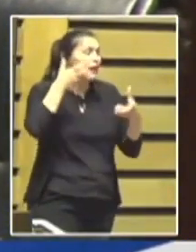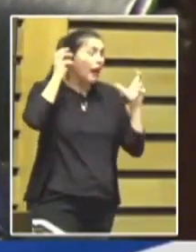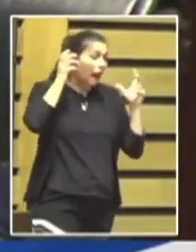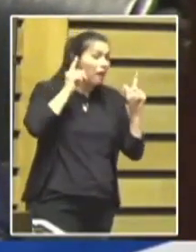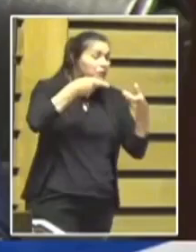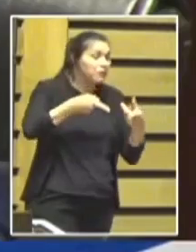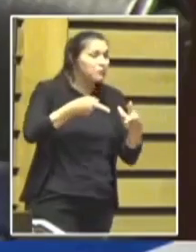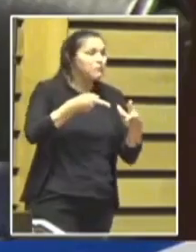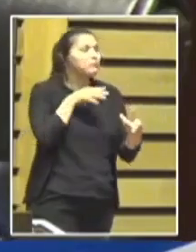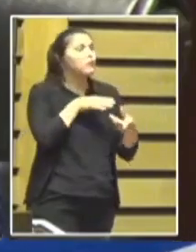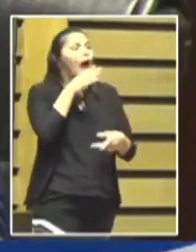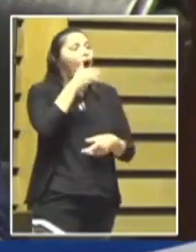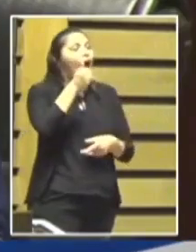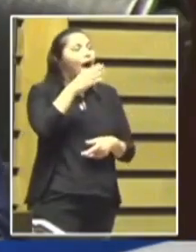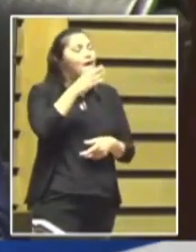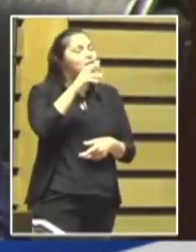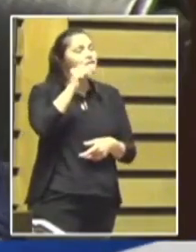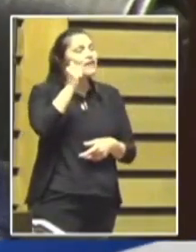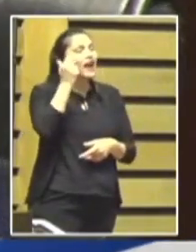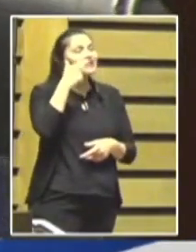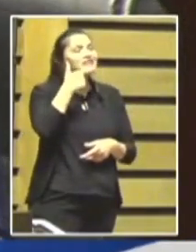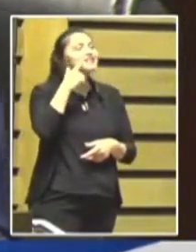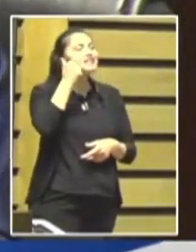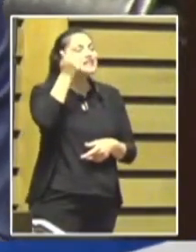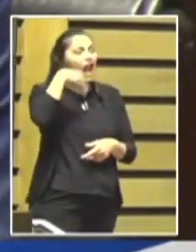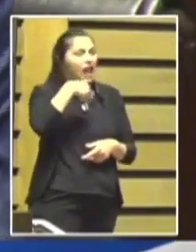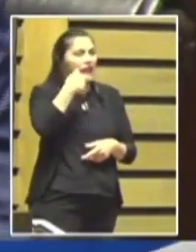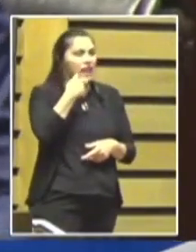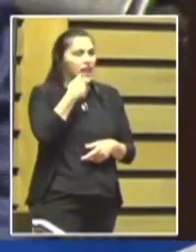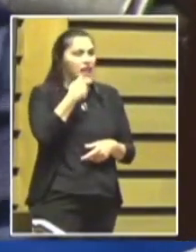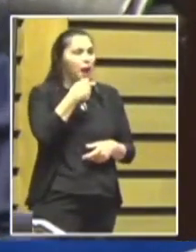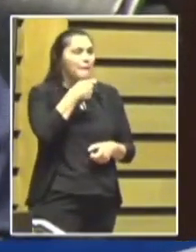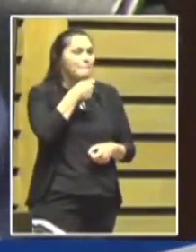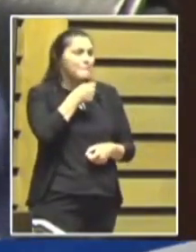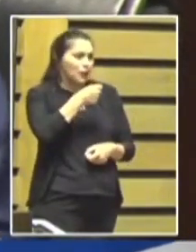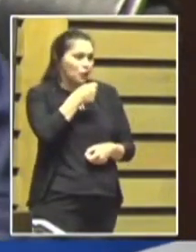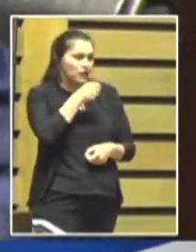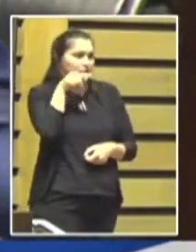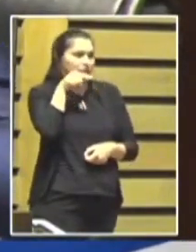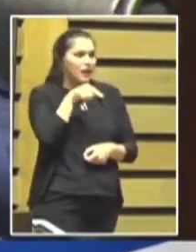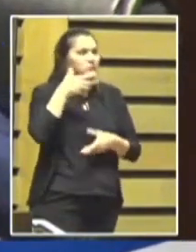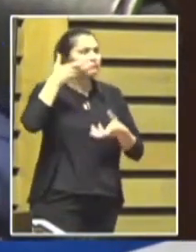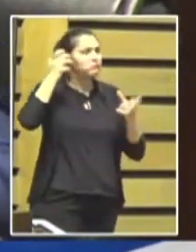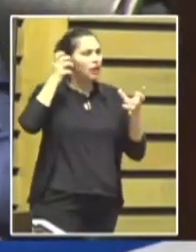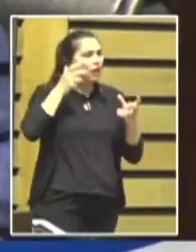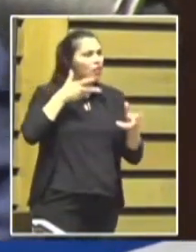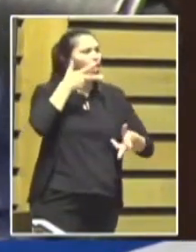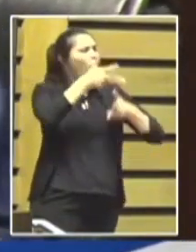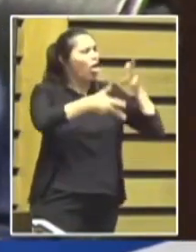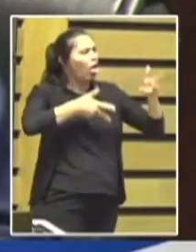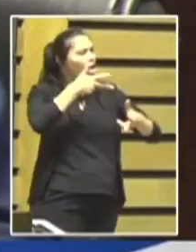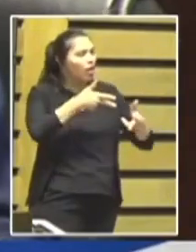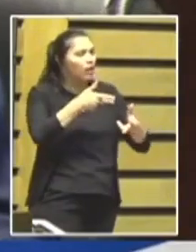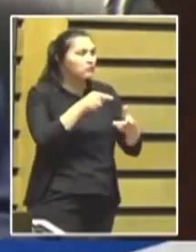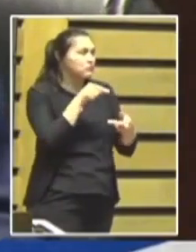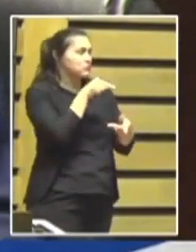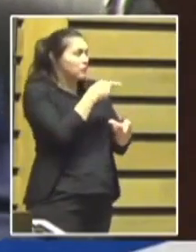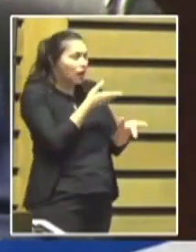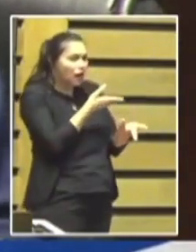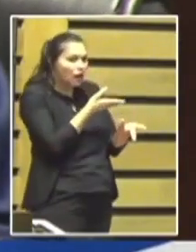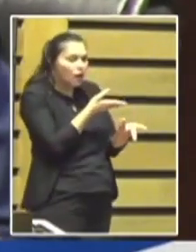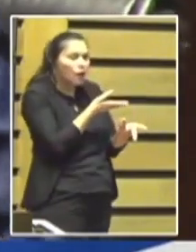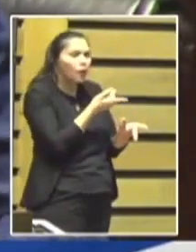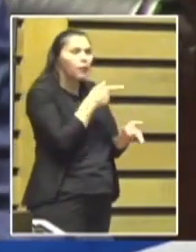es preocupante, preocupa al nivel de odio, principalmente si ello viene de alguien que es un